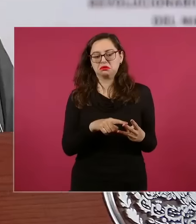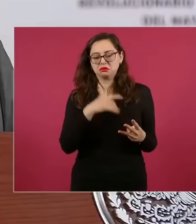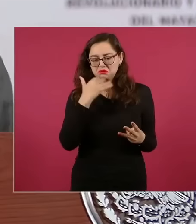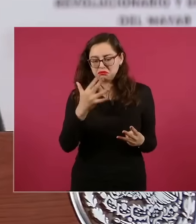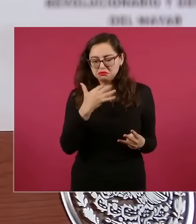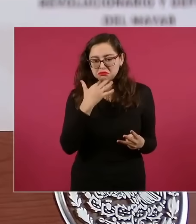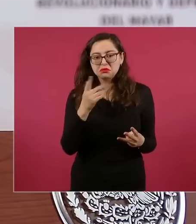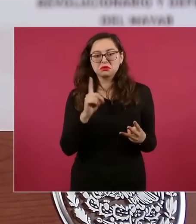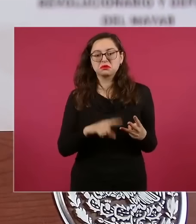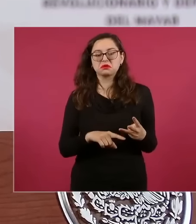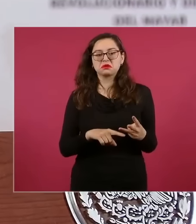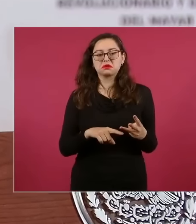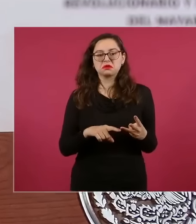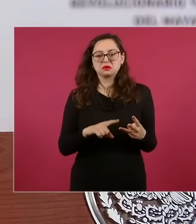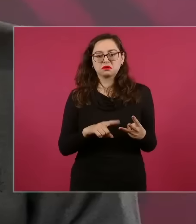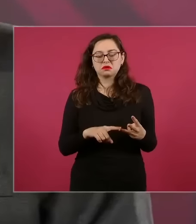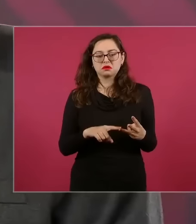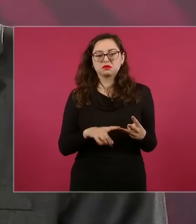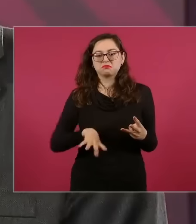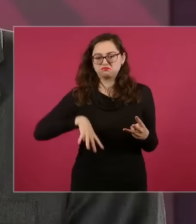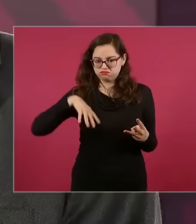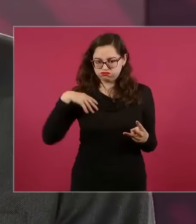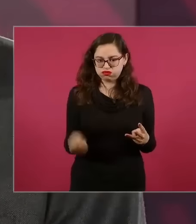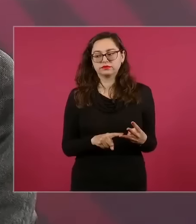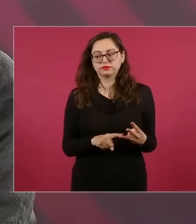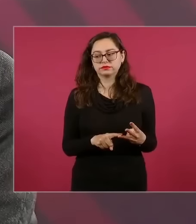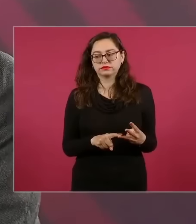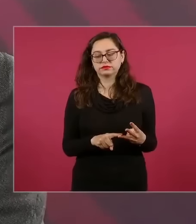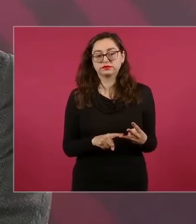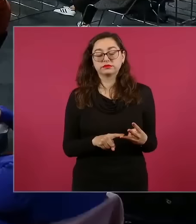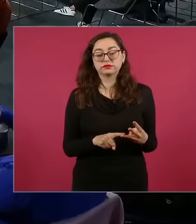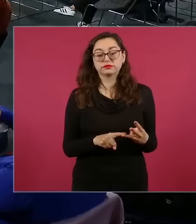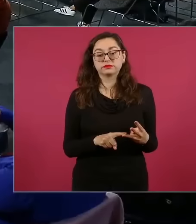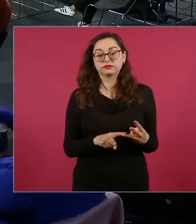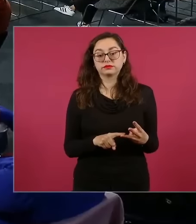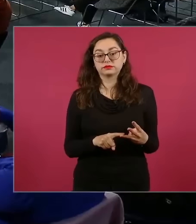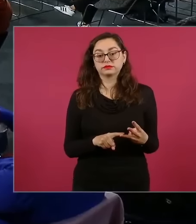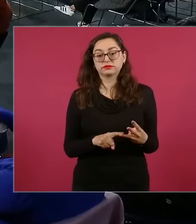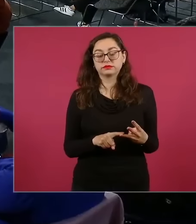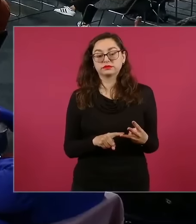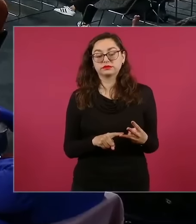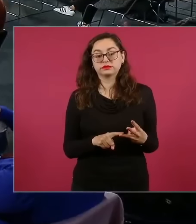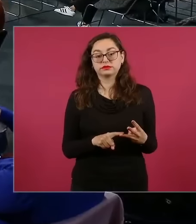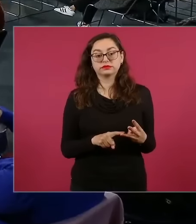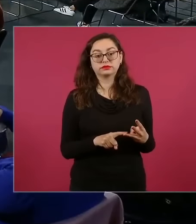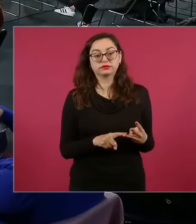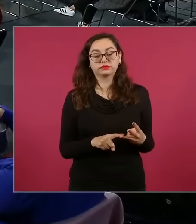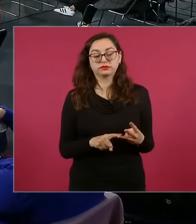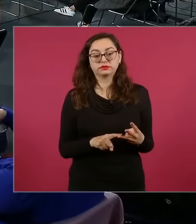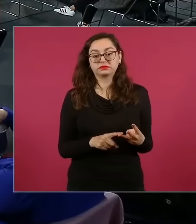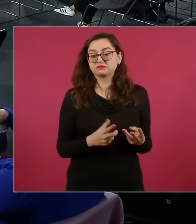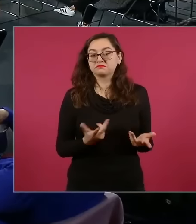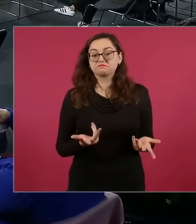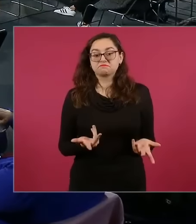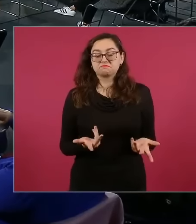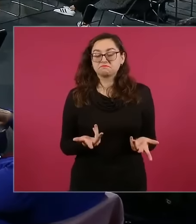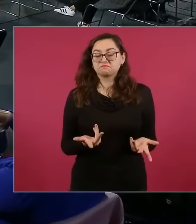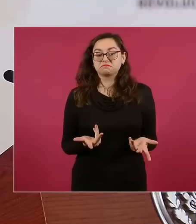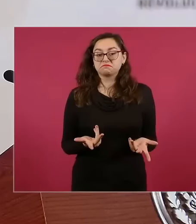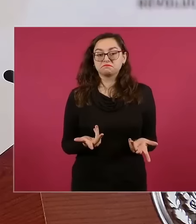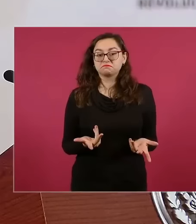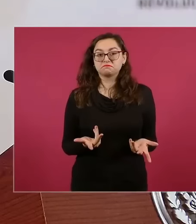corruptos y autoritarios ¿eh? no porque he logrado